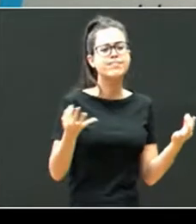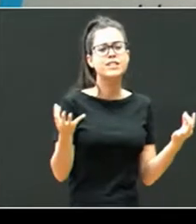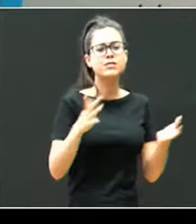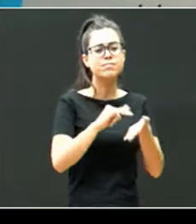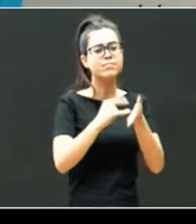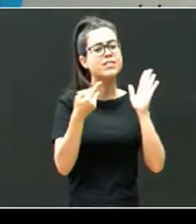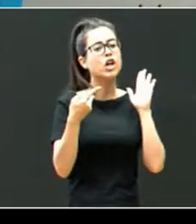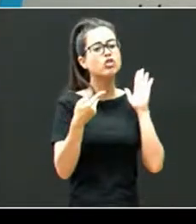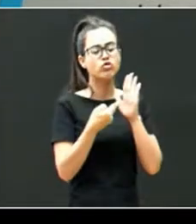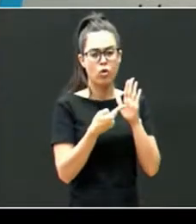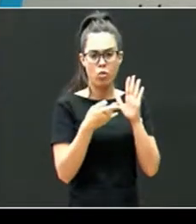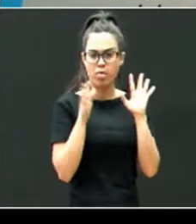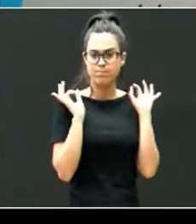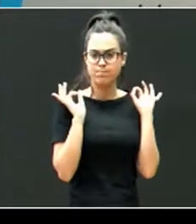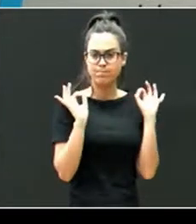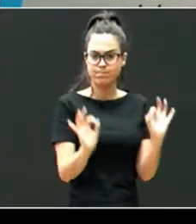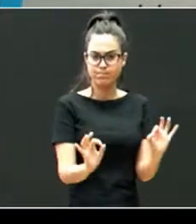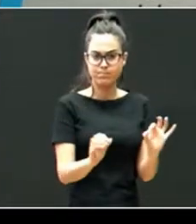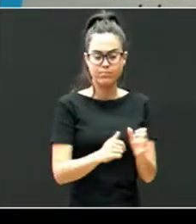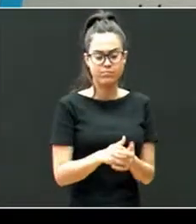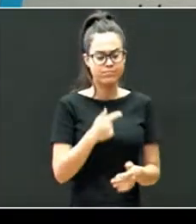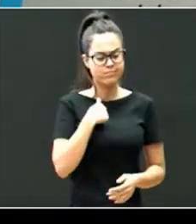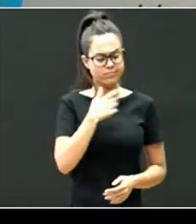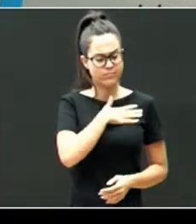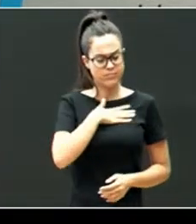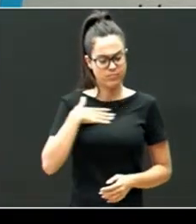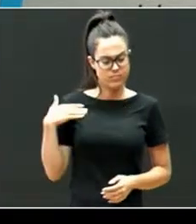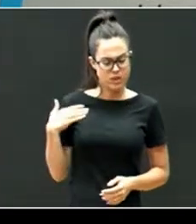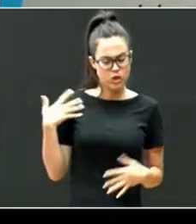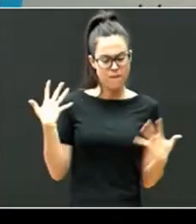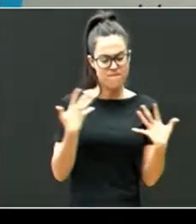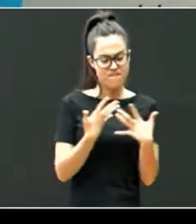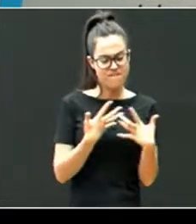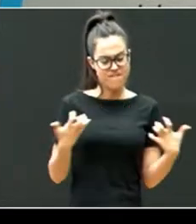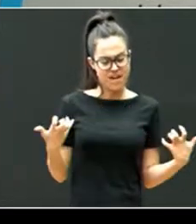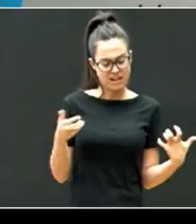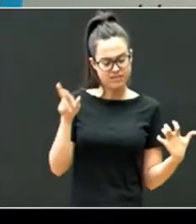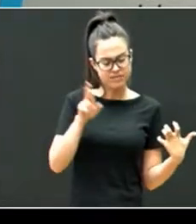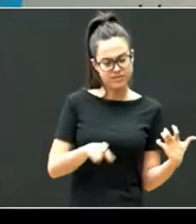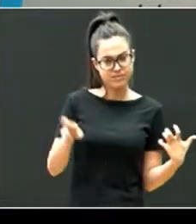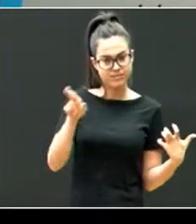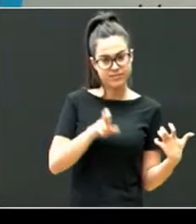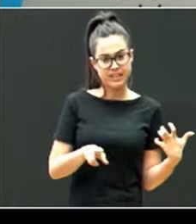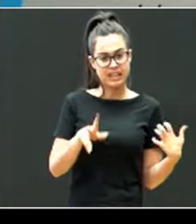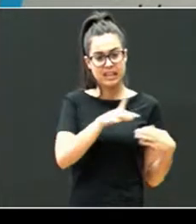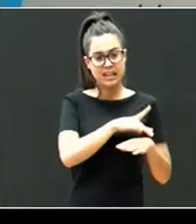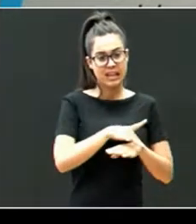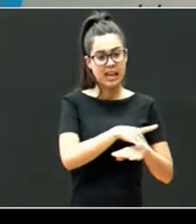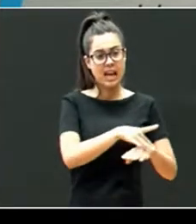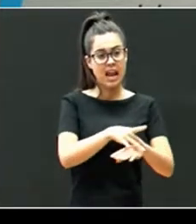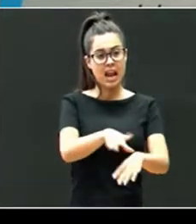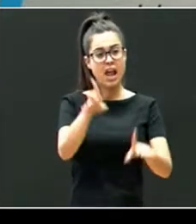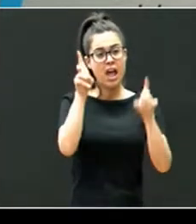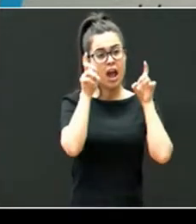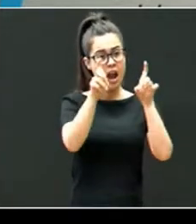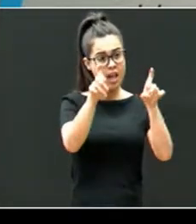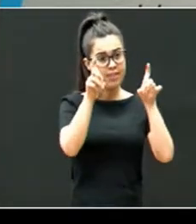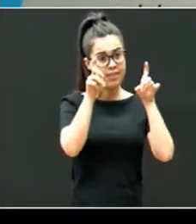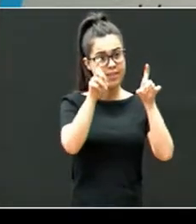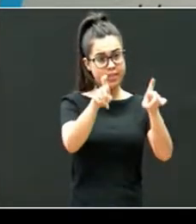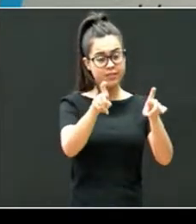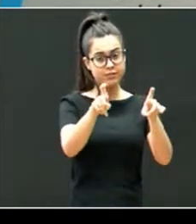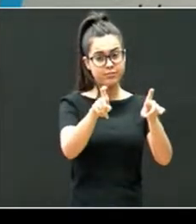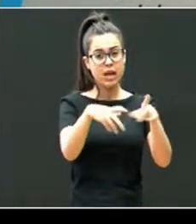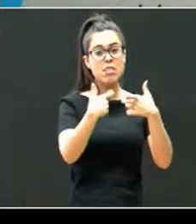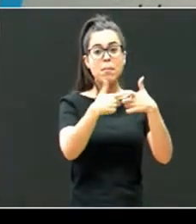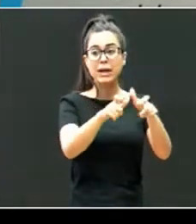precisamente. Y yo quiero resaltar la frase que en la guía educativa sobre adopción que ha elaborado el